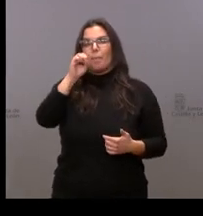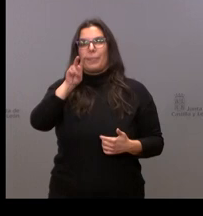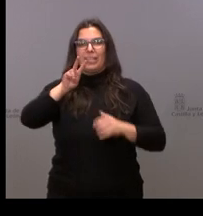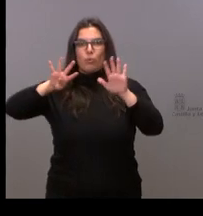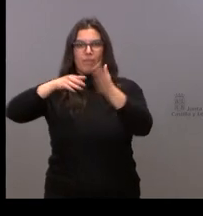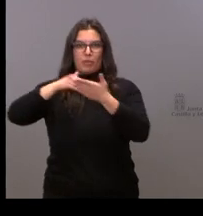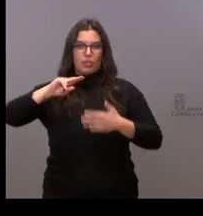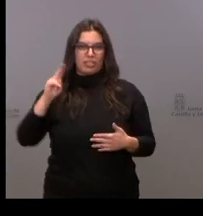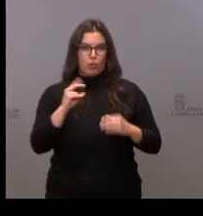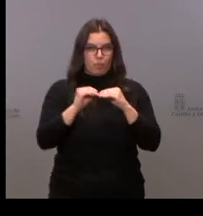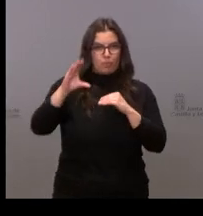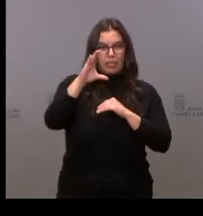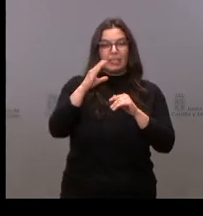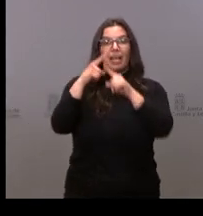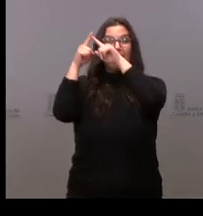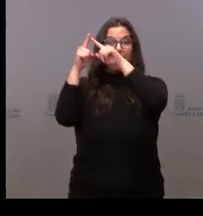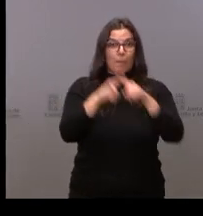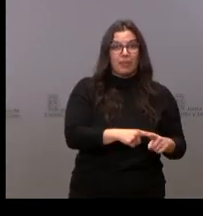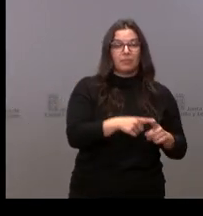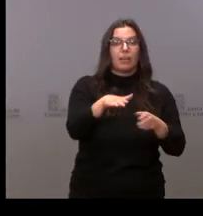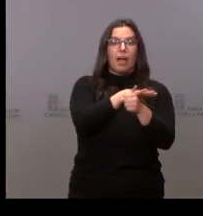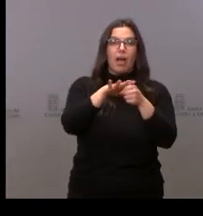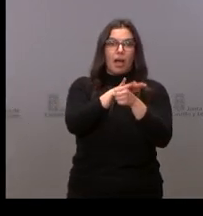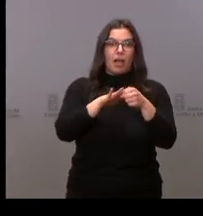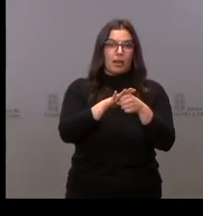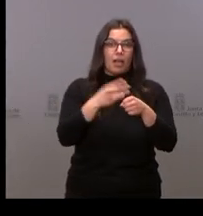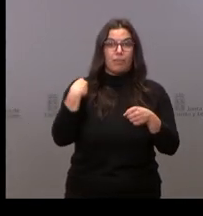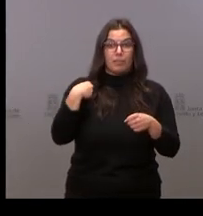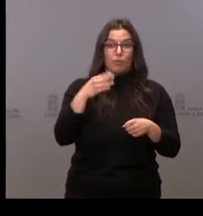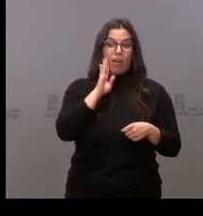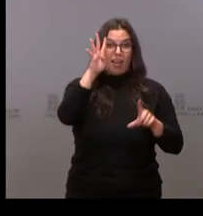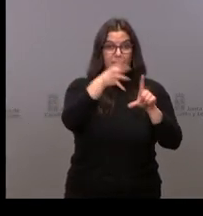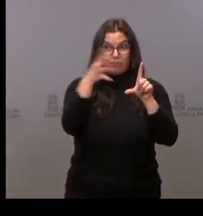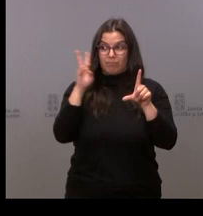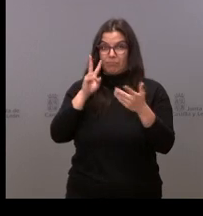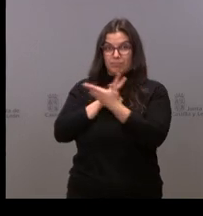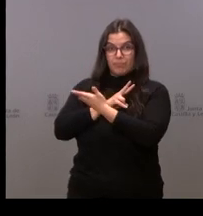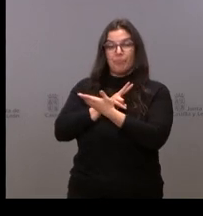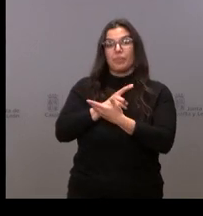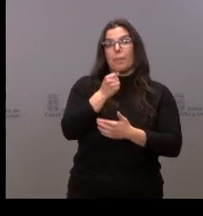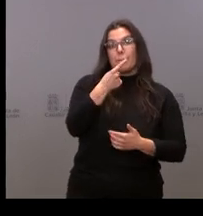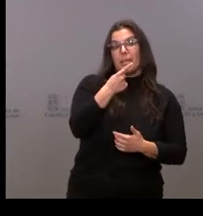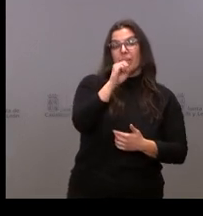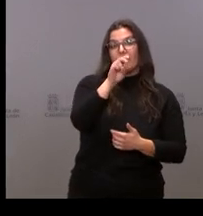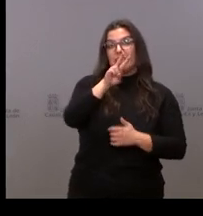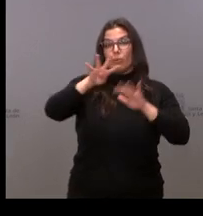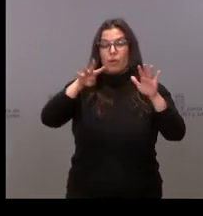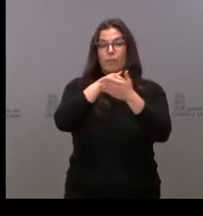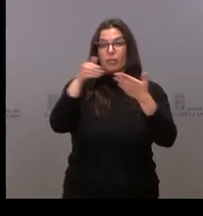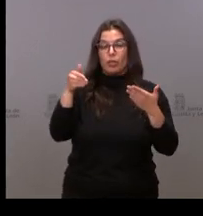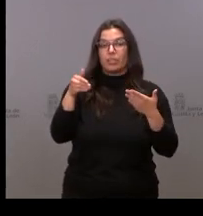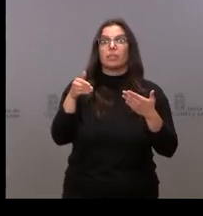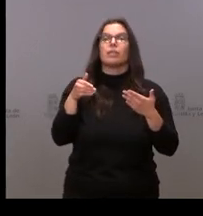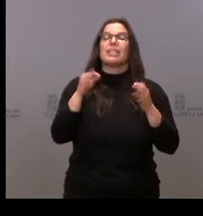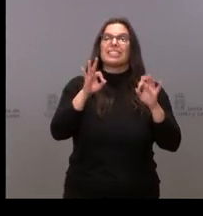de euros, con una distribución por áreas que es la que usted tiene aquí, de los 1.029 millones 625 van para sanidad,